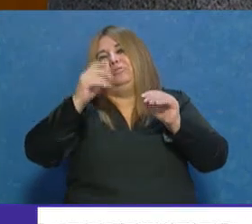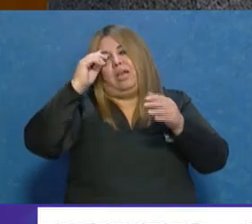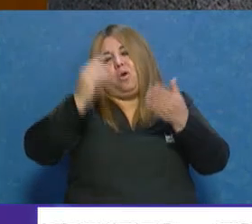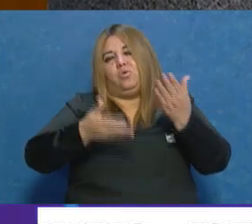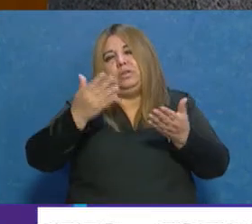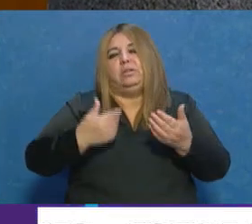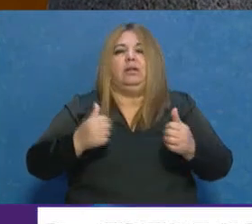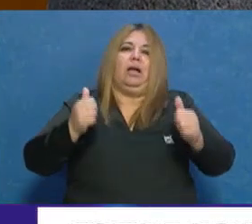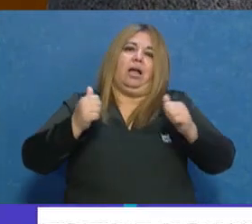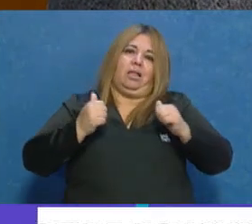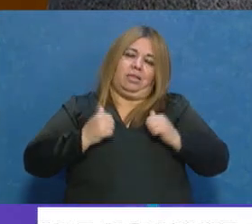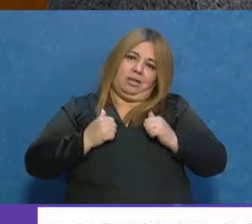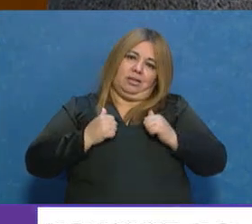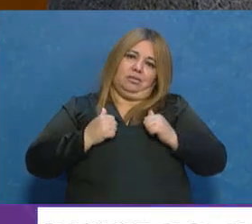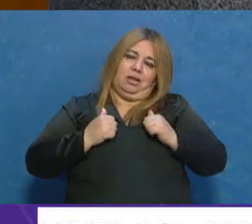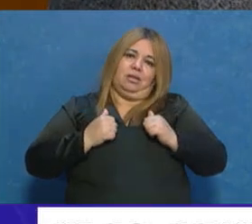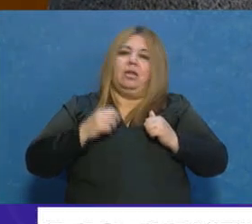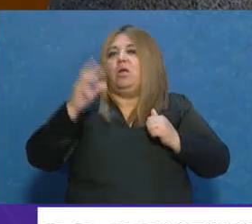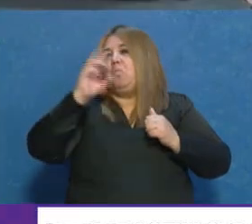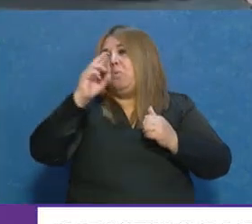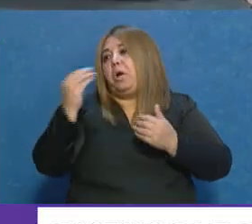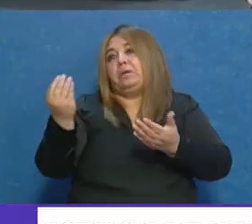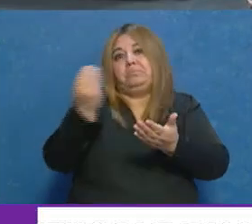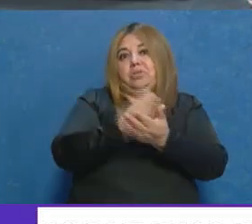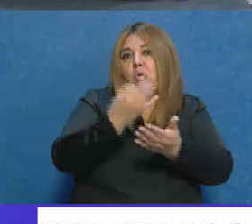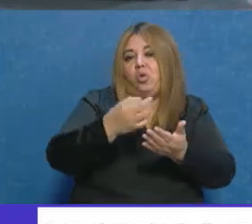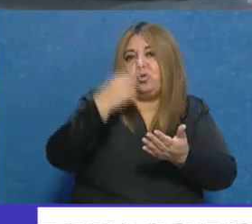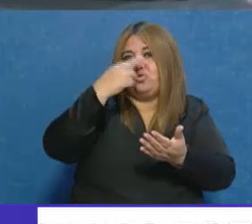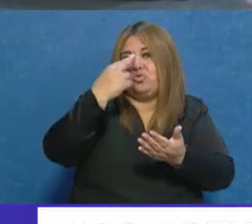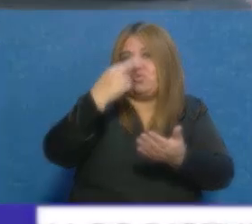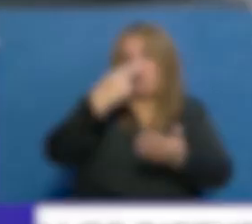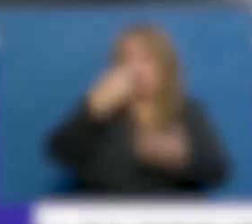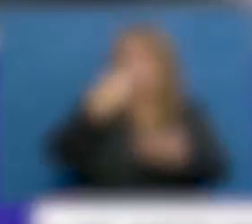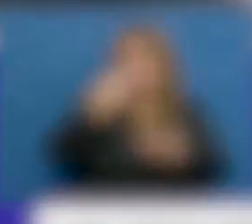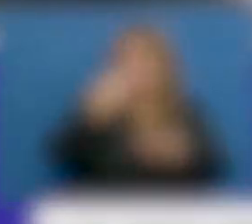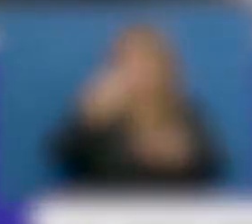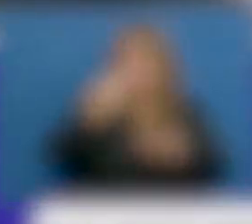mujer de acuerdo a lo que proponga Rodolfo Suárez. Ricardo, muchísimas gracias.